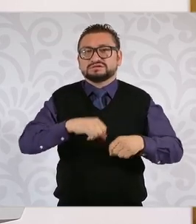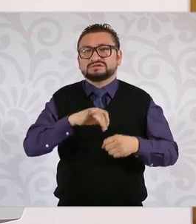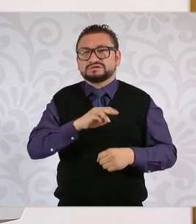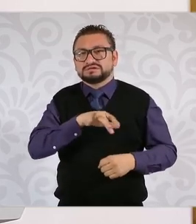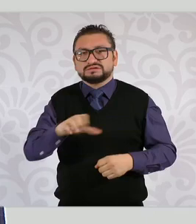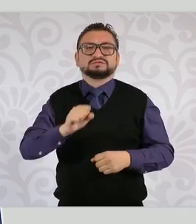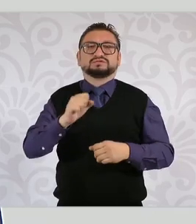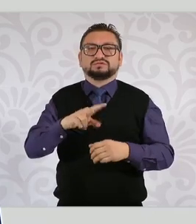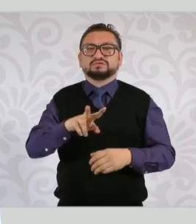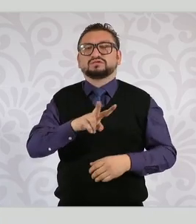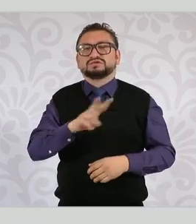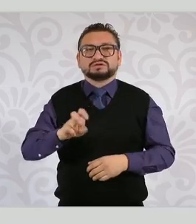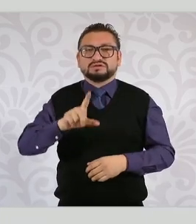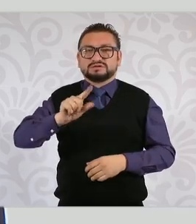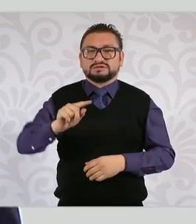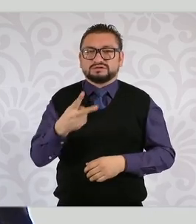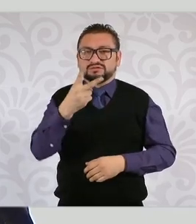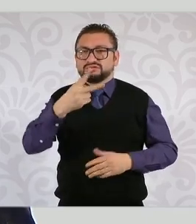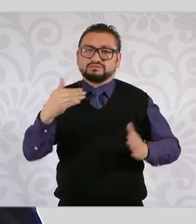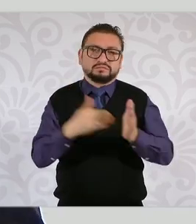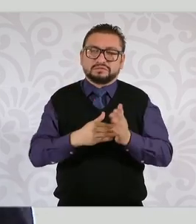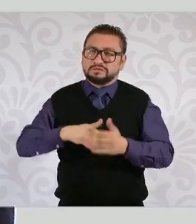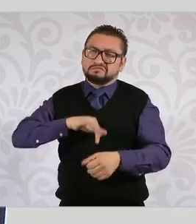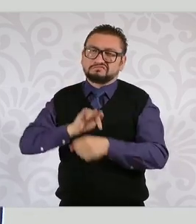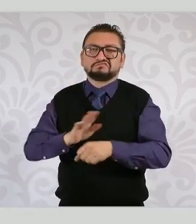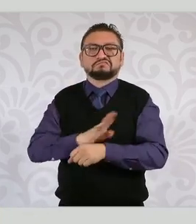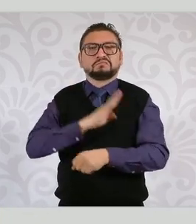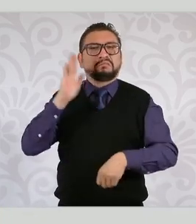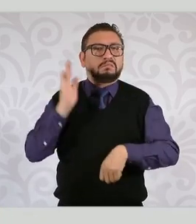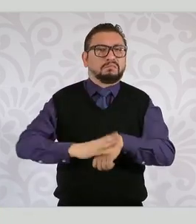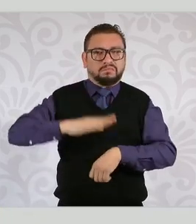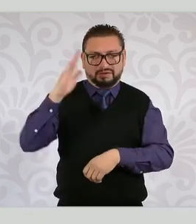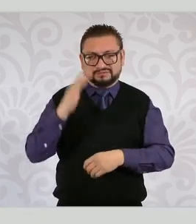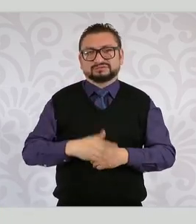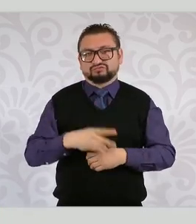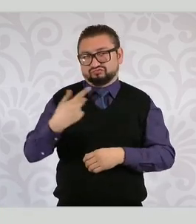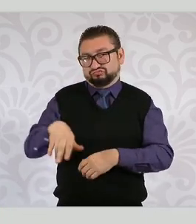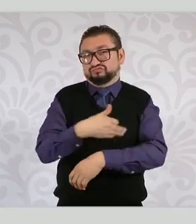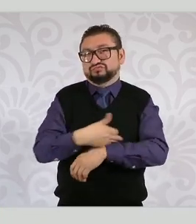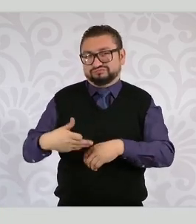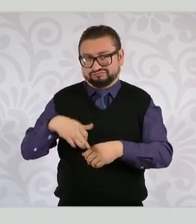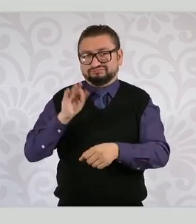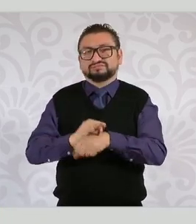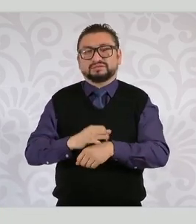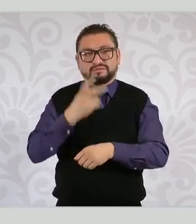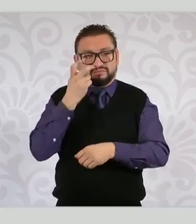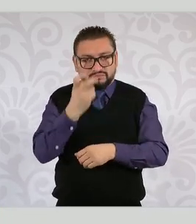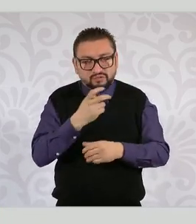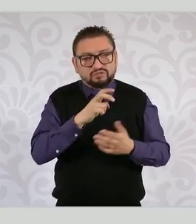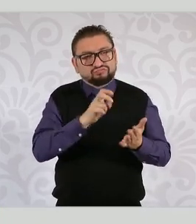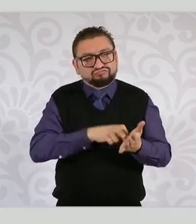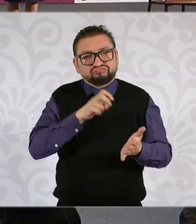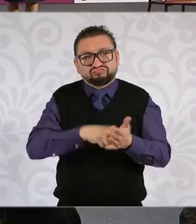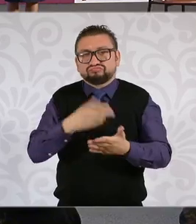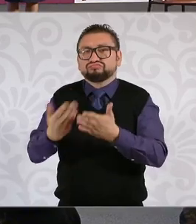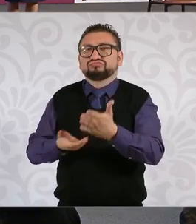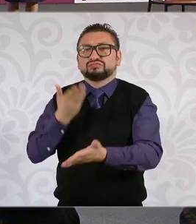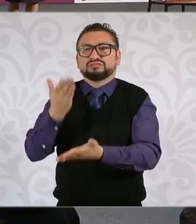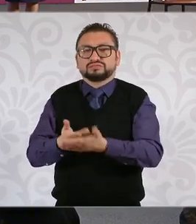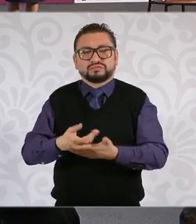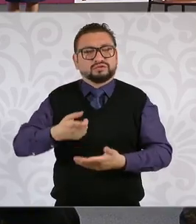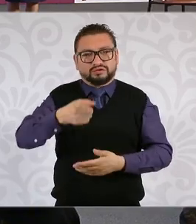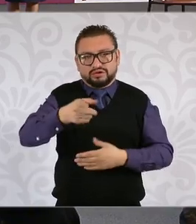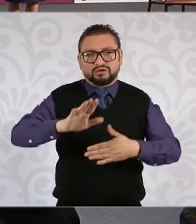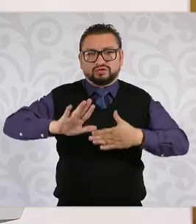de 272 mil personas y sus familias. Con esta reforma, presidenta, estamos atendiendo el